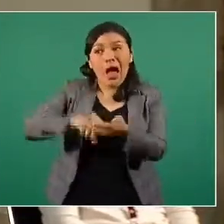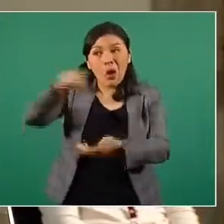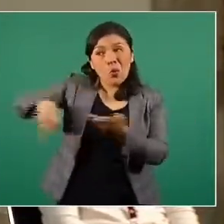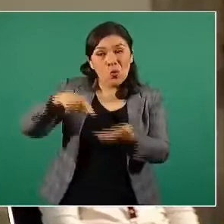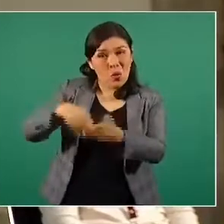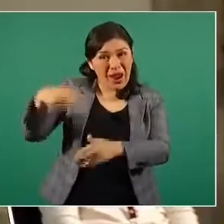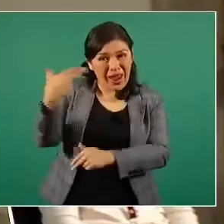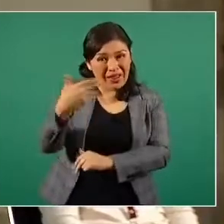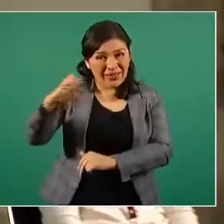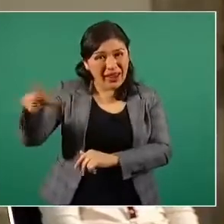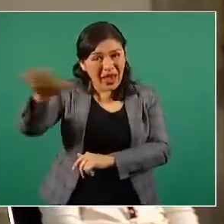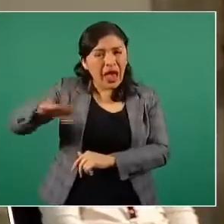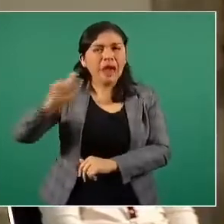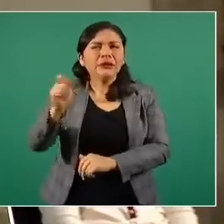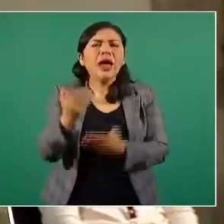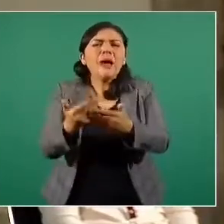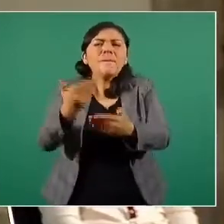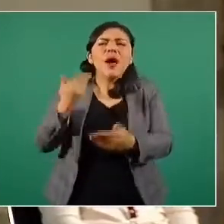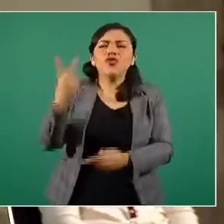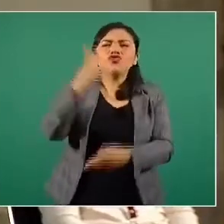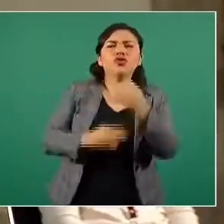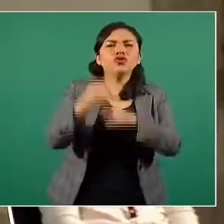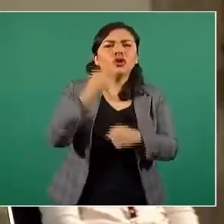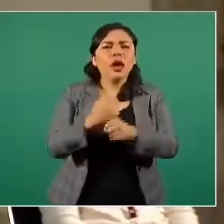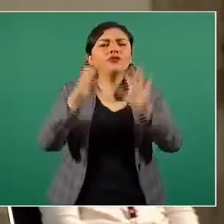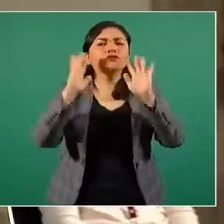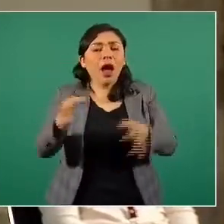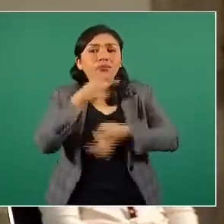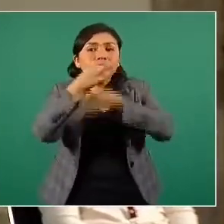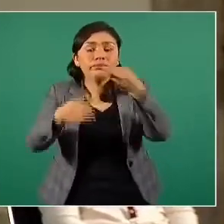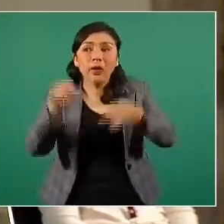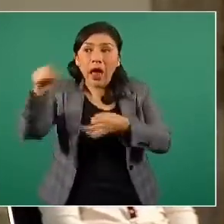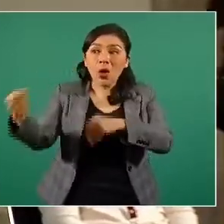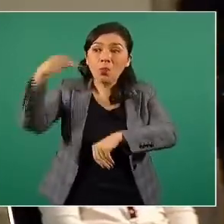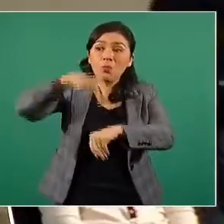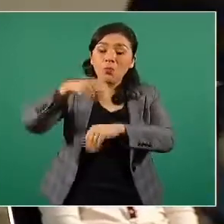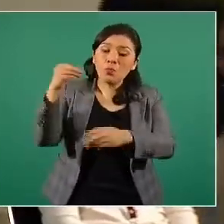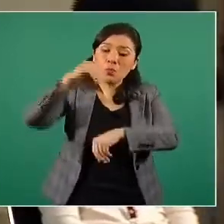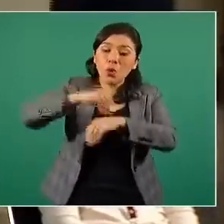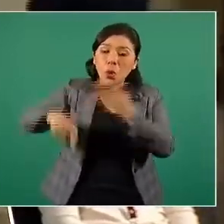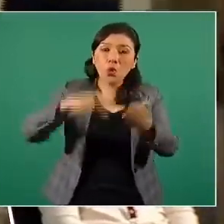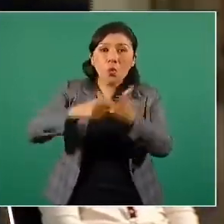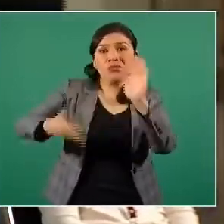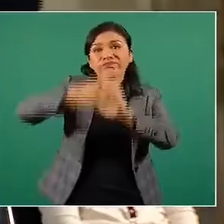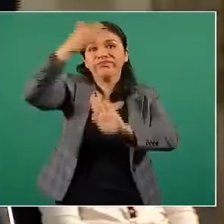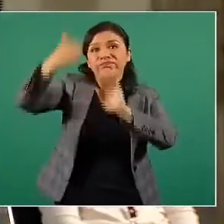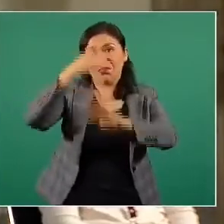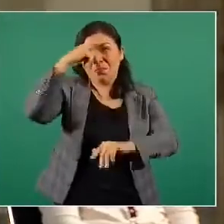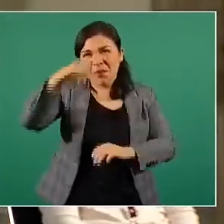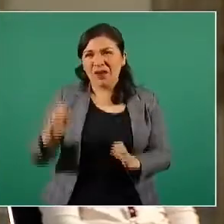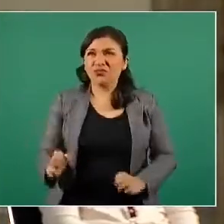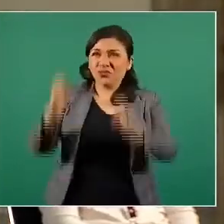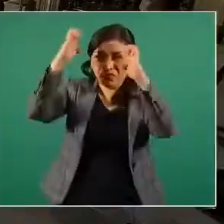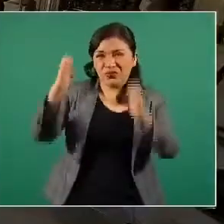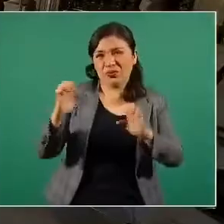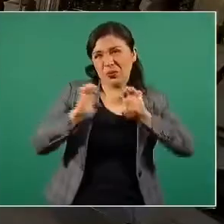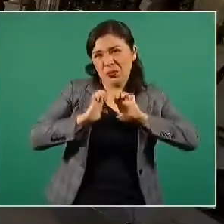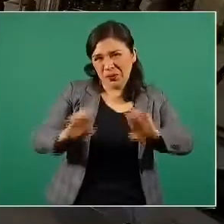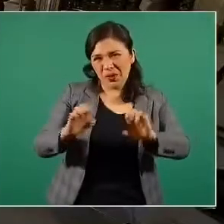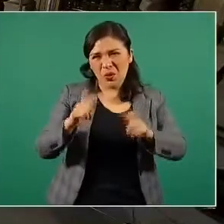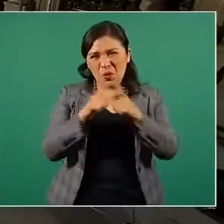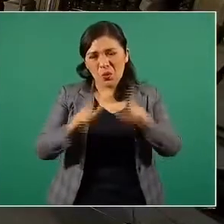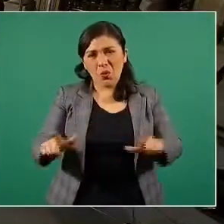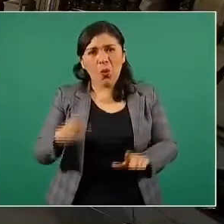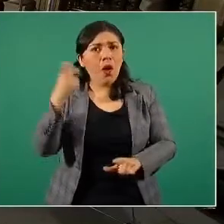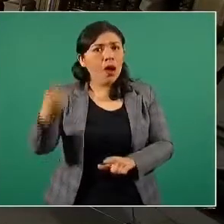en las que casi dos años atrás se había anunciado que se construiría el proyecto residencial de las cañadas, quedan fuera